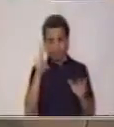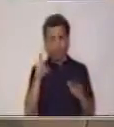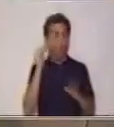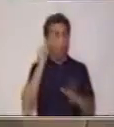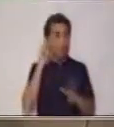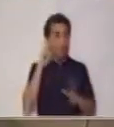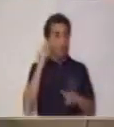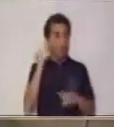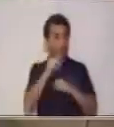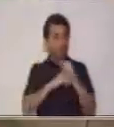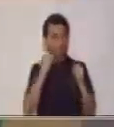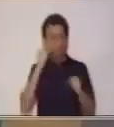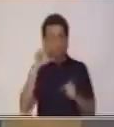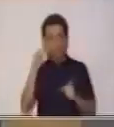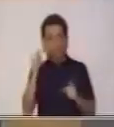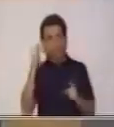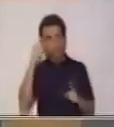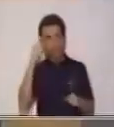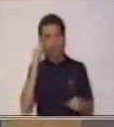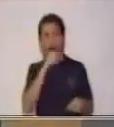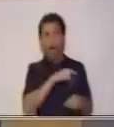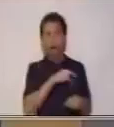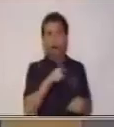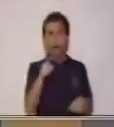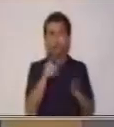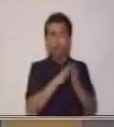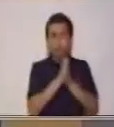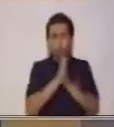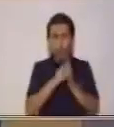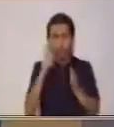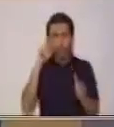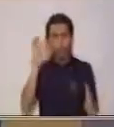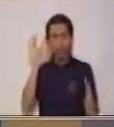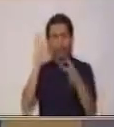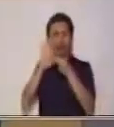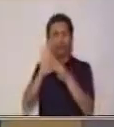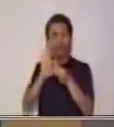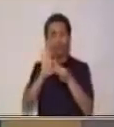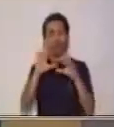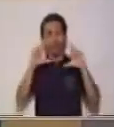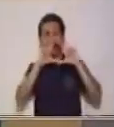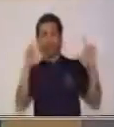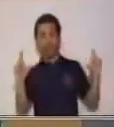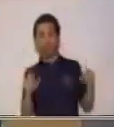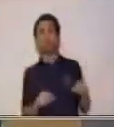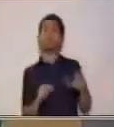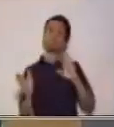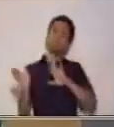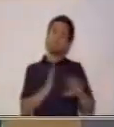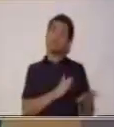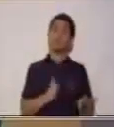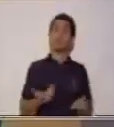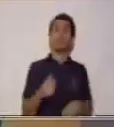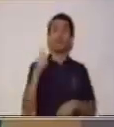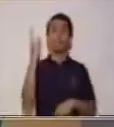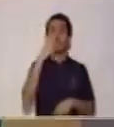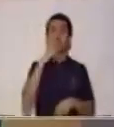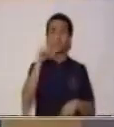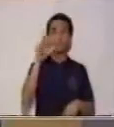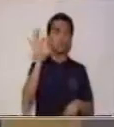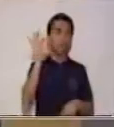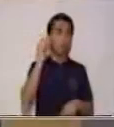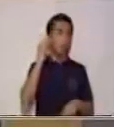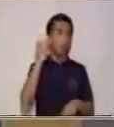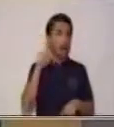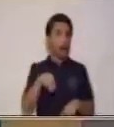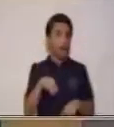que vamos a relacionar con el producto sin necesidad de tenerlo. ¿Verdad? El eslogan, ¿qué dijimos que era el eslogan? A ver, comenta